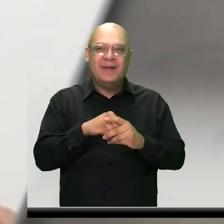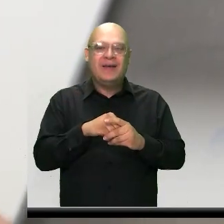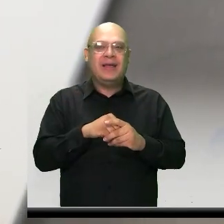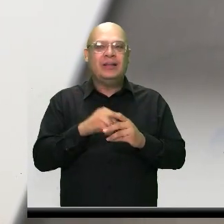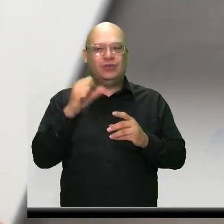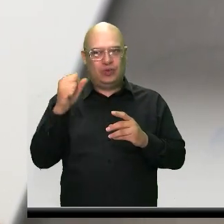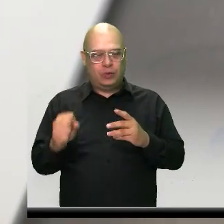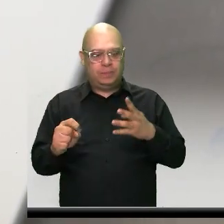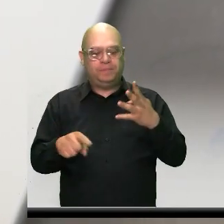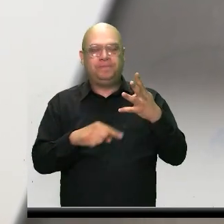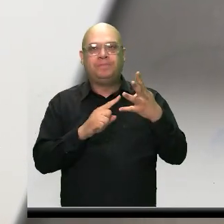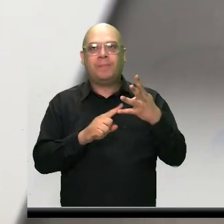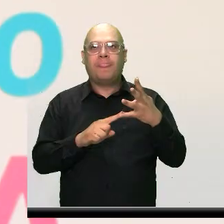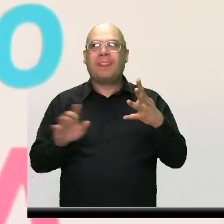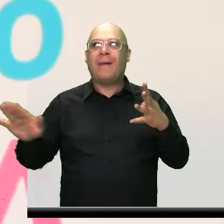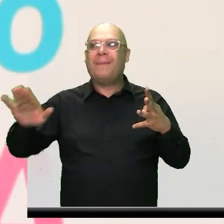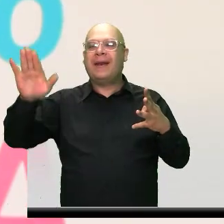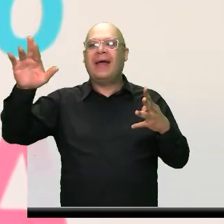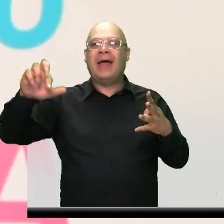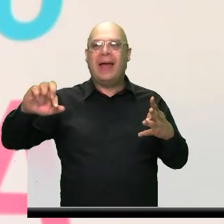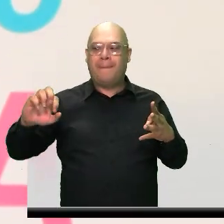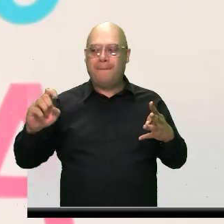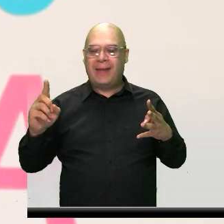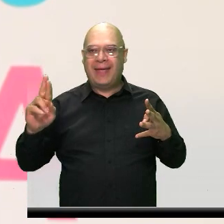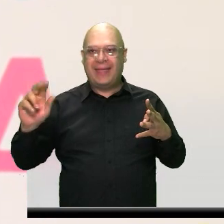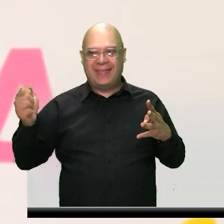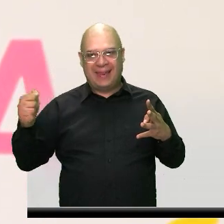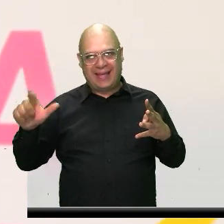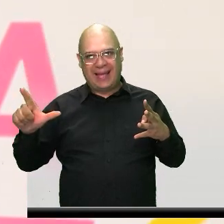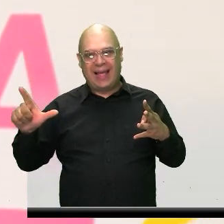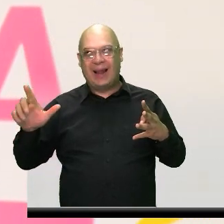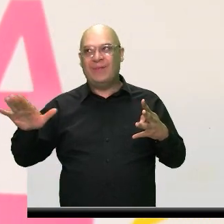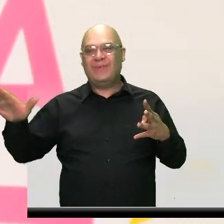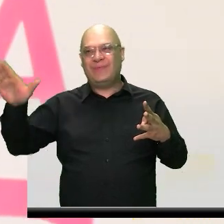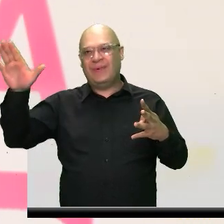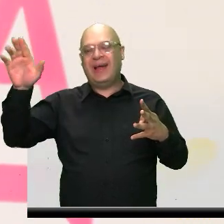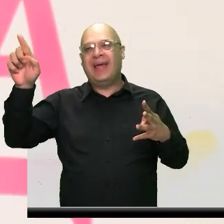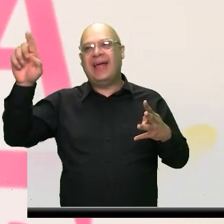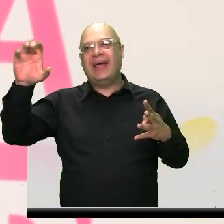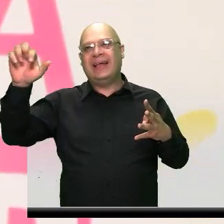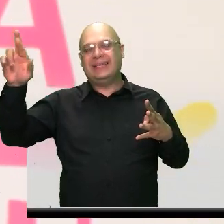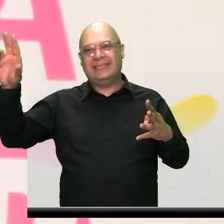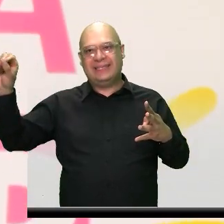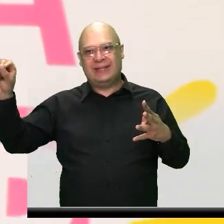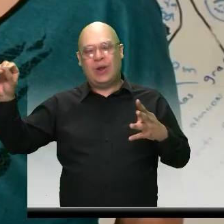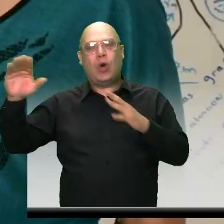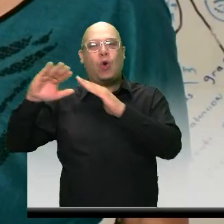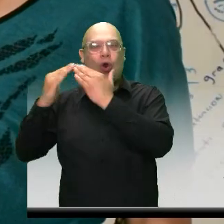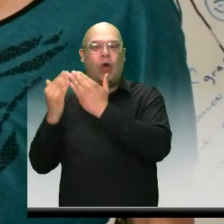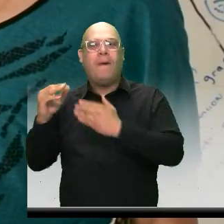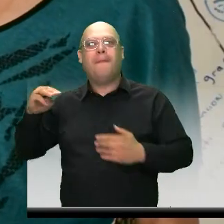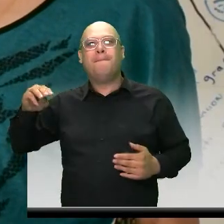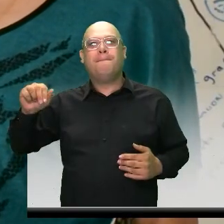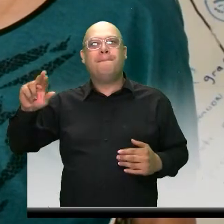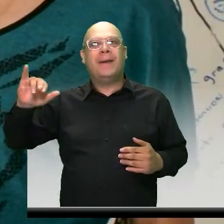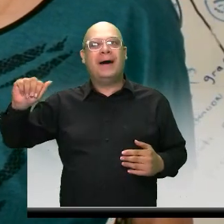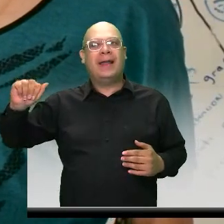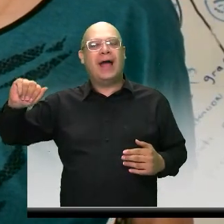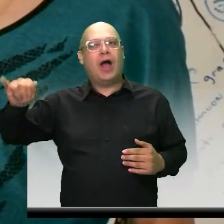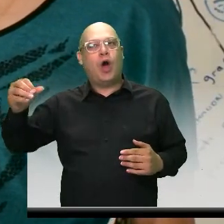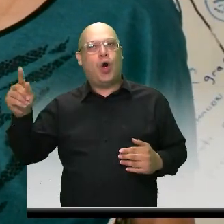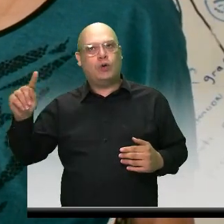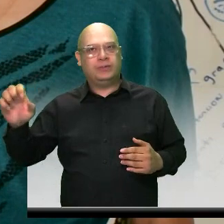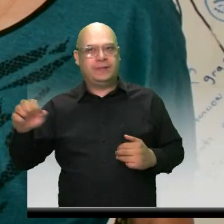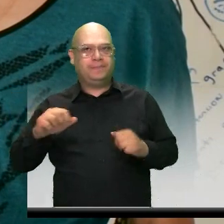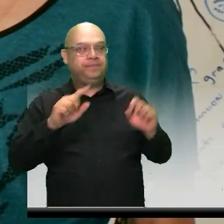y desde la vereda Pedregal, el CIAP del Corregimiento, que funciona en la institución educativa María José Pascual. Me encuentro en el muro de agradecimiento,